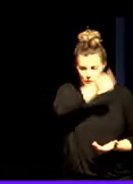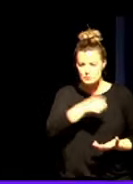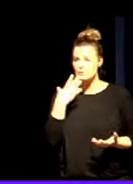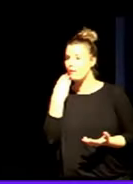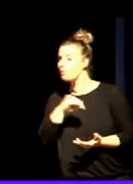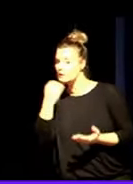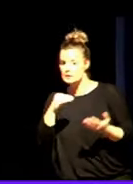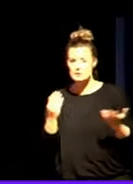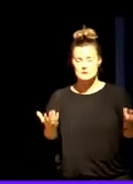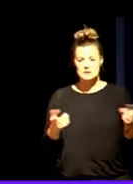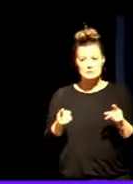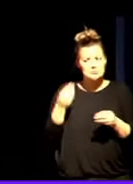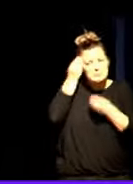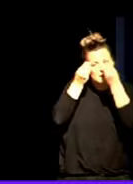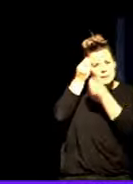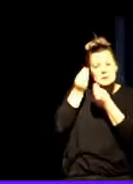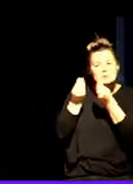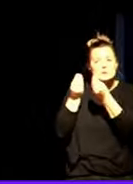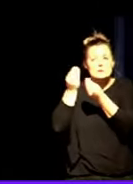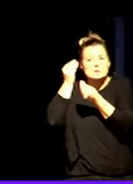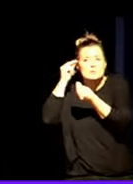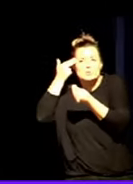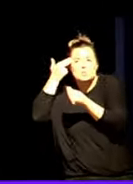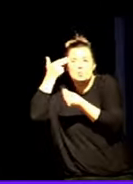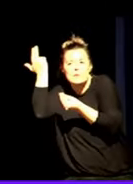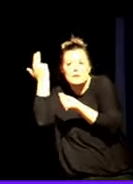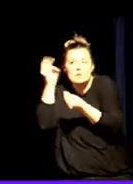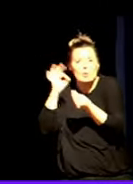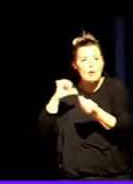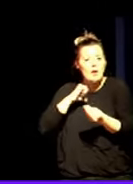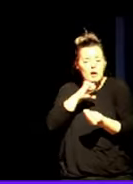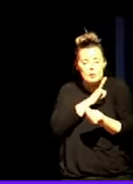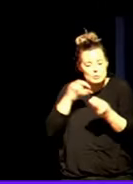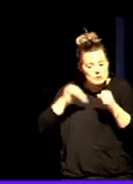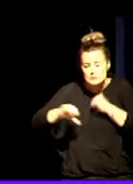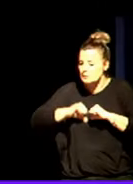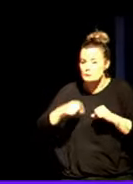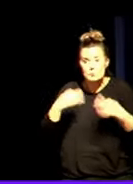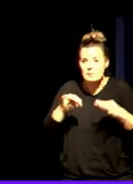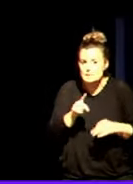que tienen pensamientos suicidas, que tienen conductas suicidas, que se autolesionan, no suelen compartir eso.